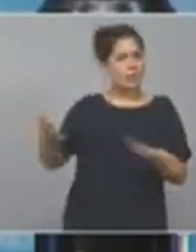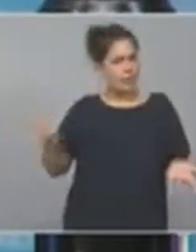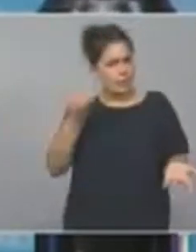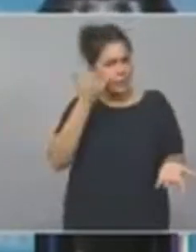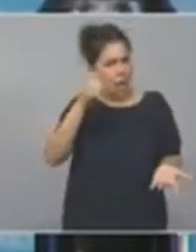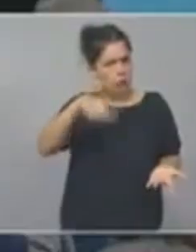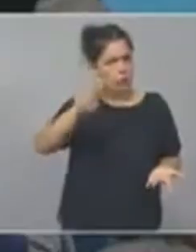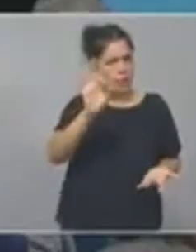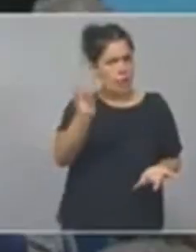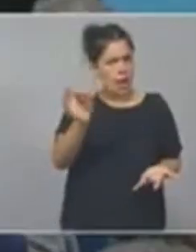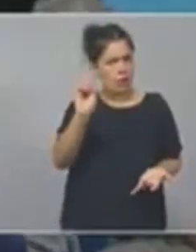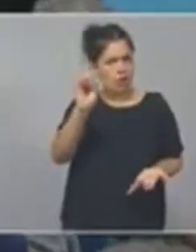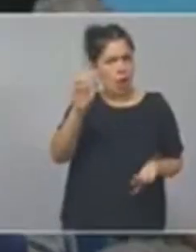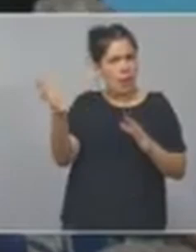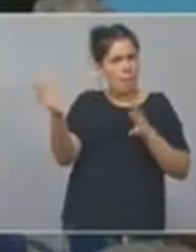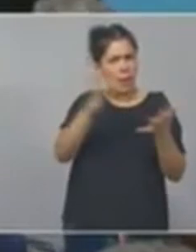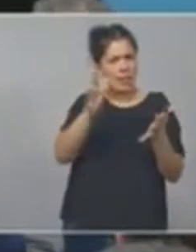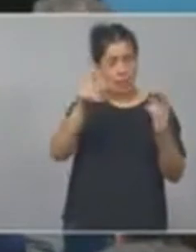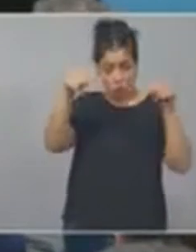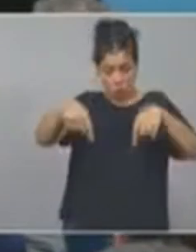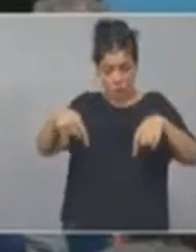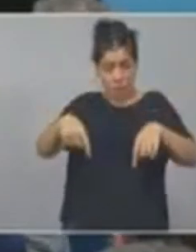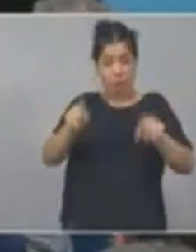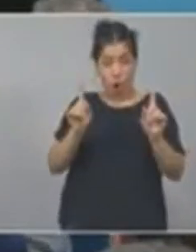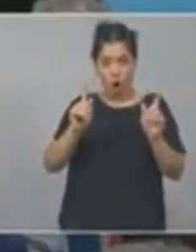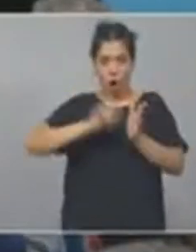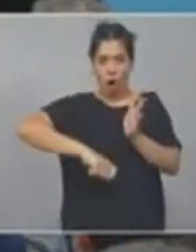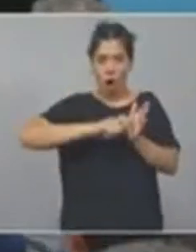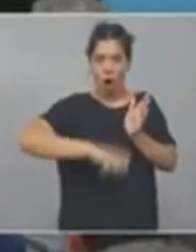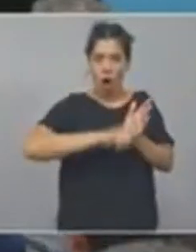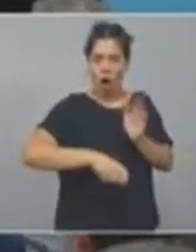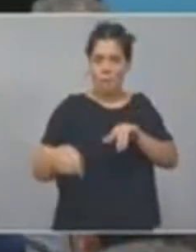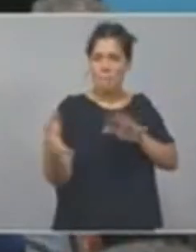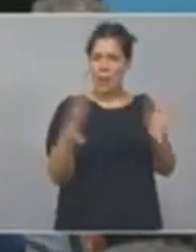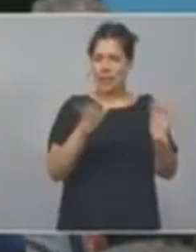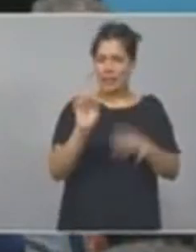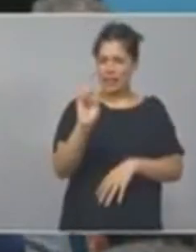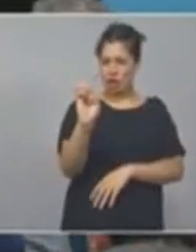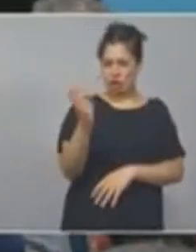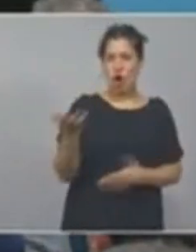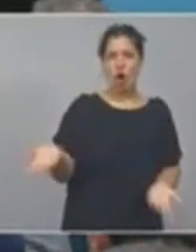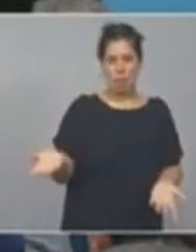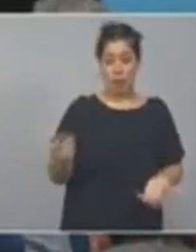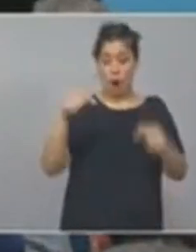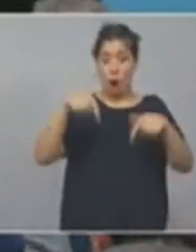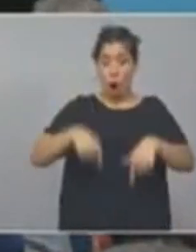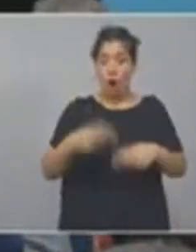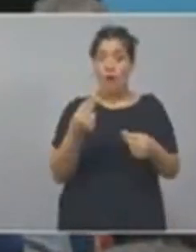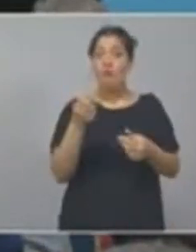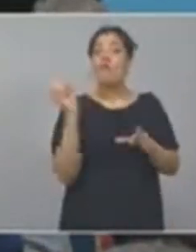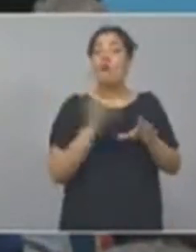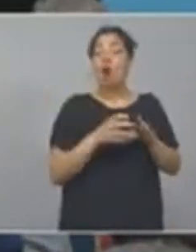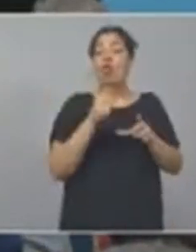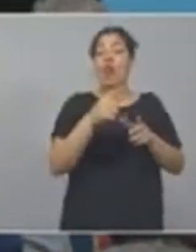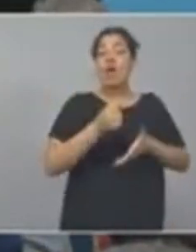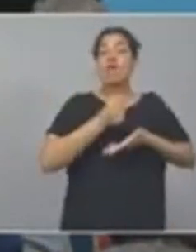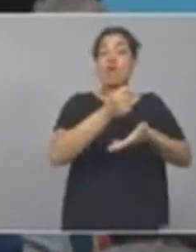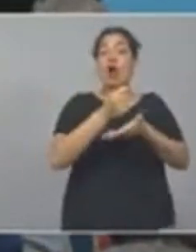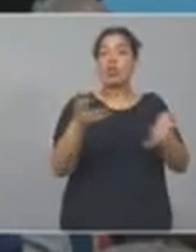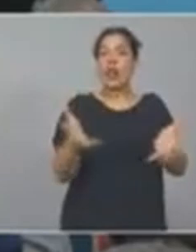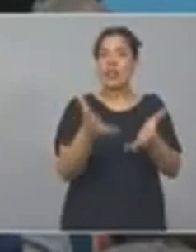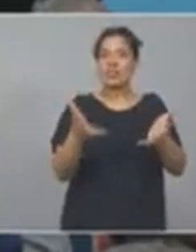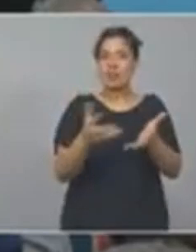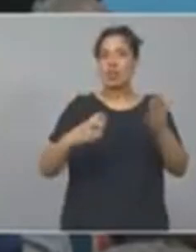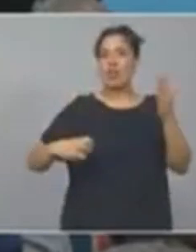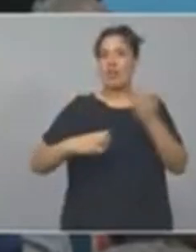parecido al que estamos hoy honrando, el fondo de fortalecimiento fiscal, que es un fondo que